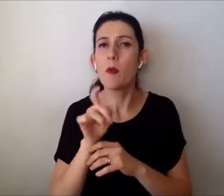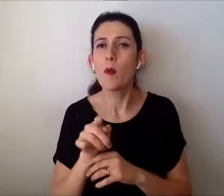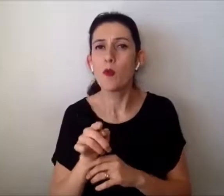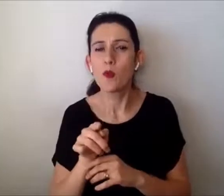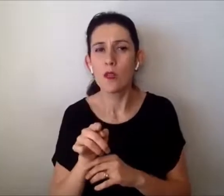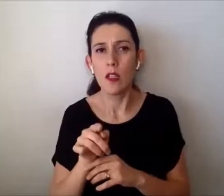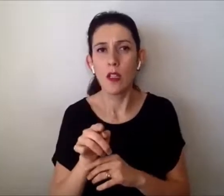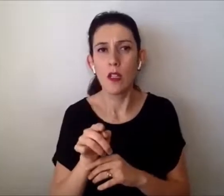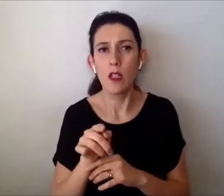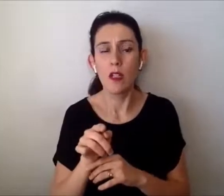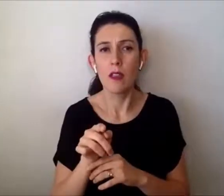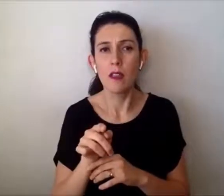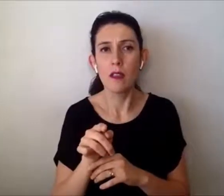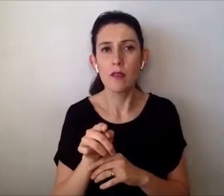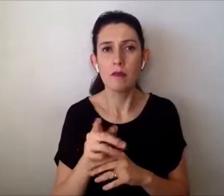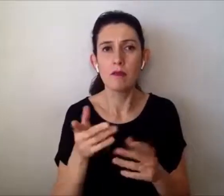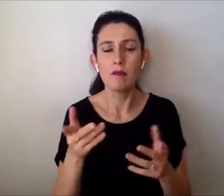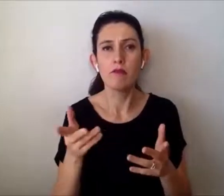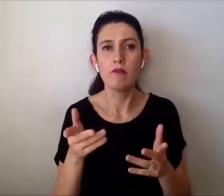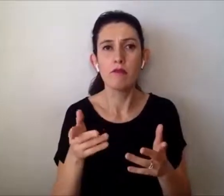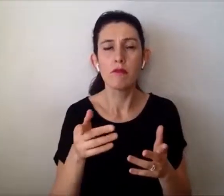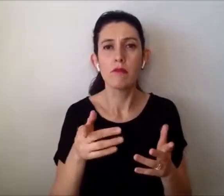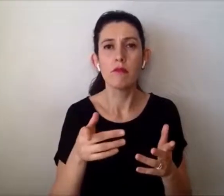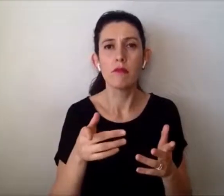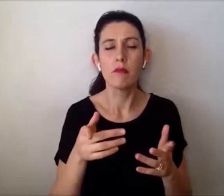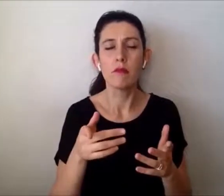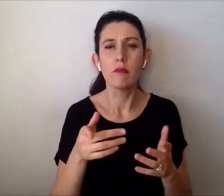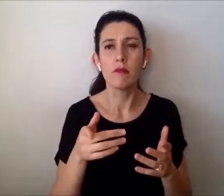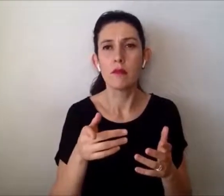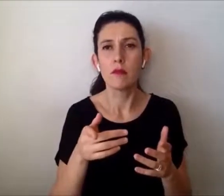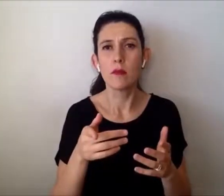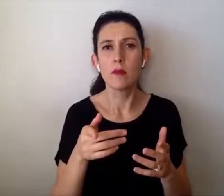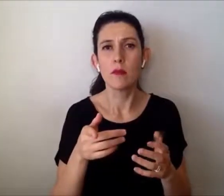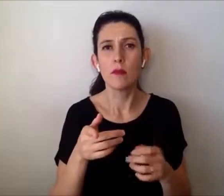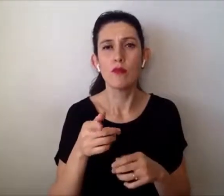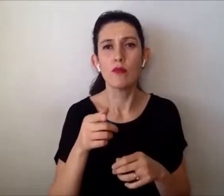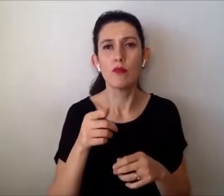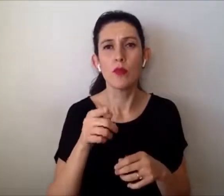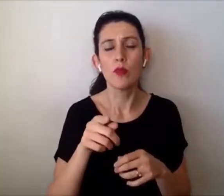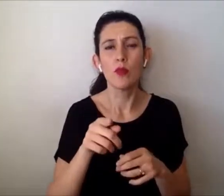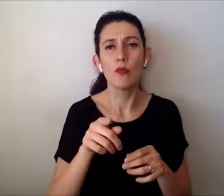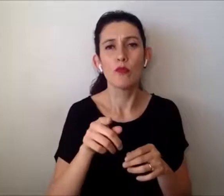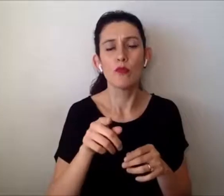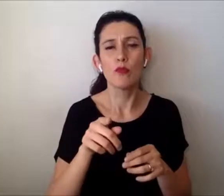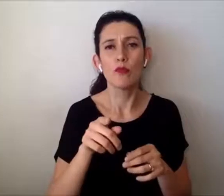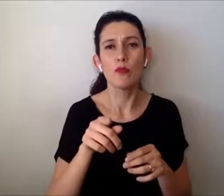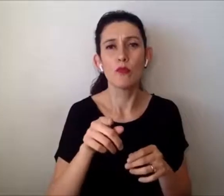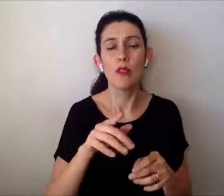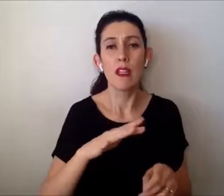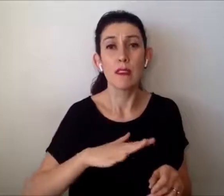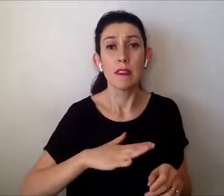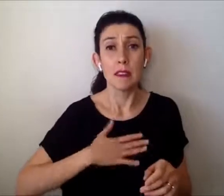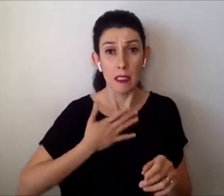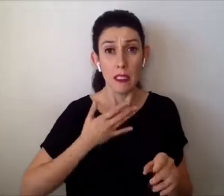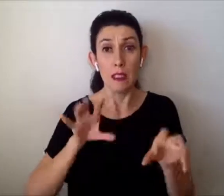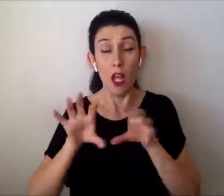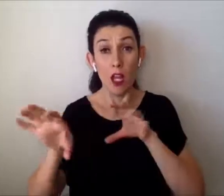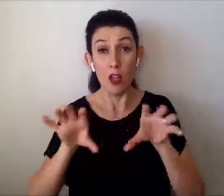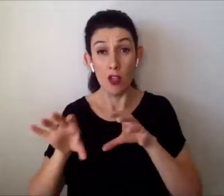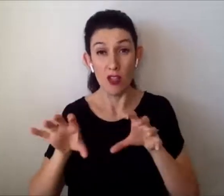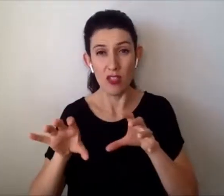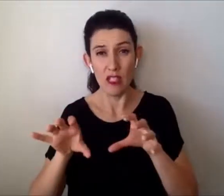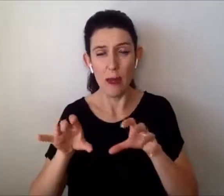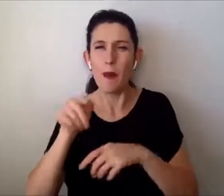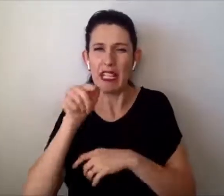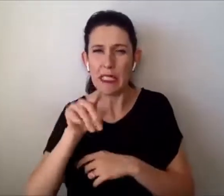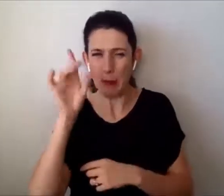es ¿qué cosas sientes que te cuestan más que a la mayoría de la gente y cómo has lidiado con eso? Para que todos los